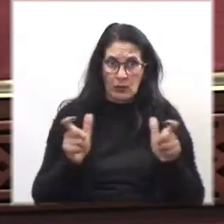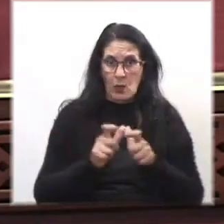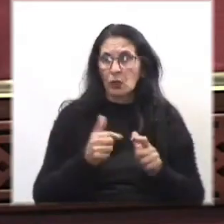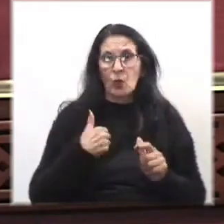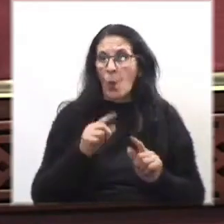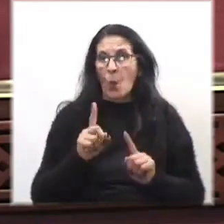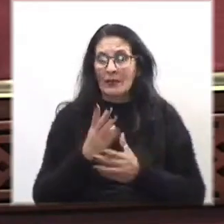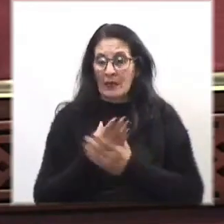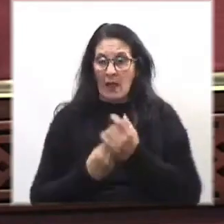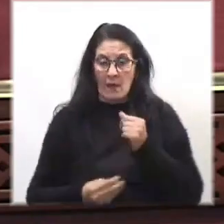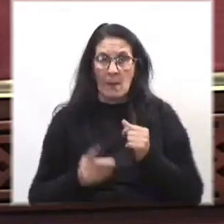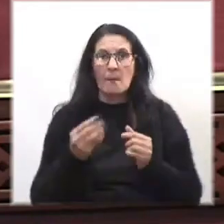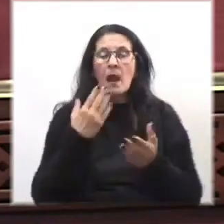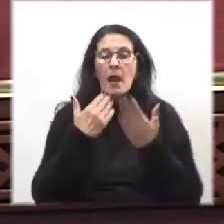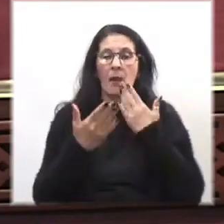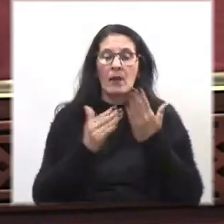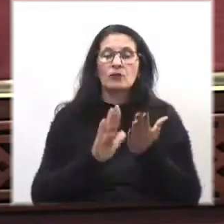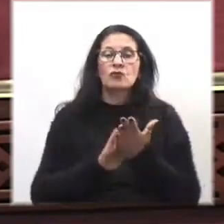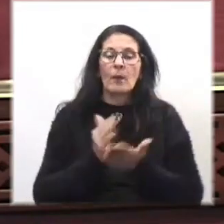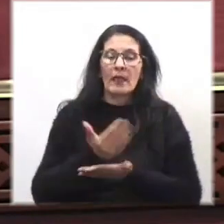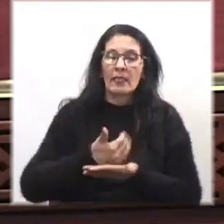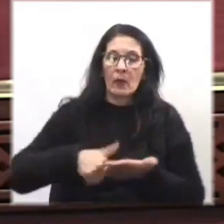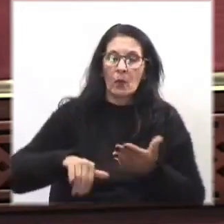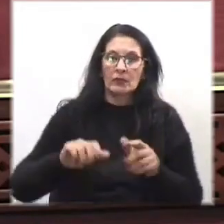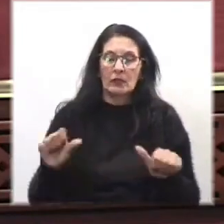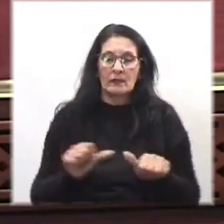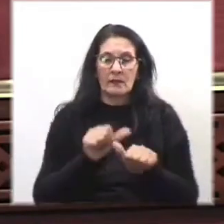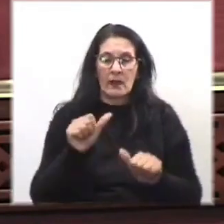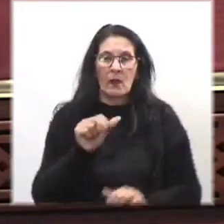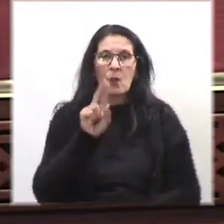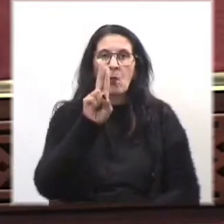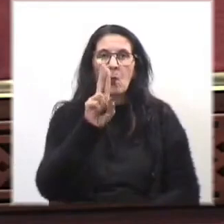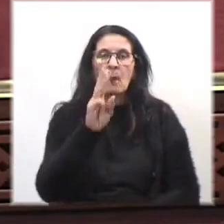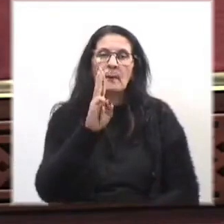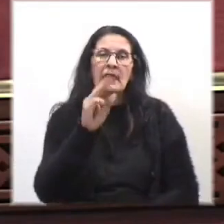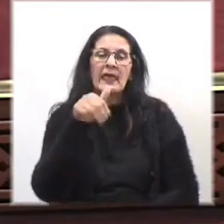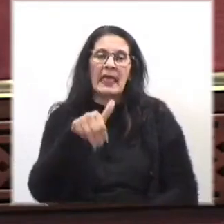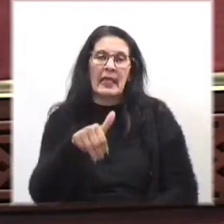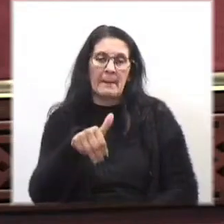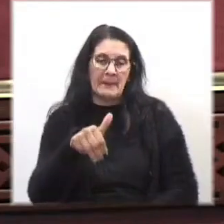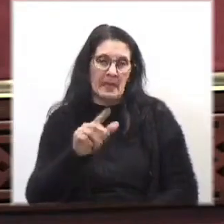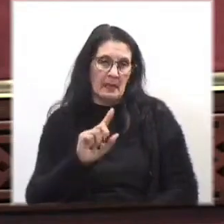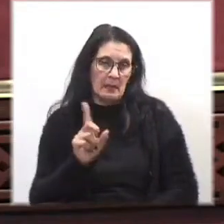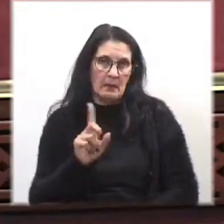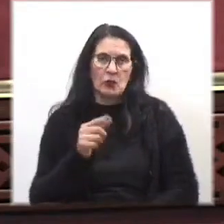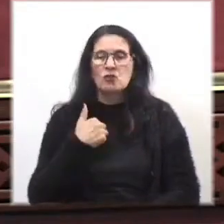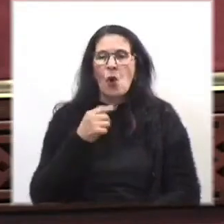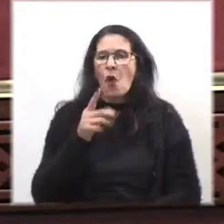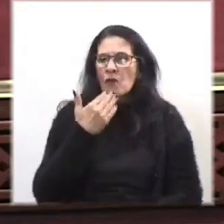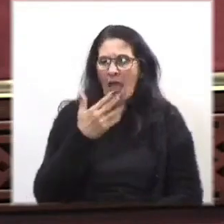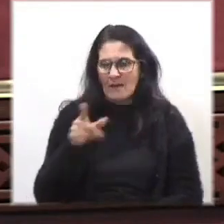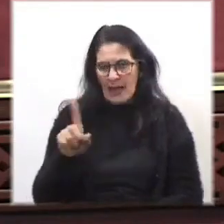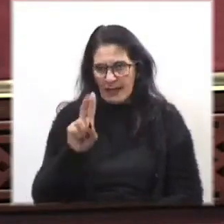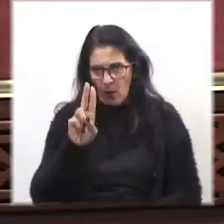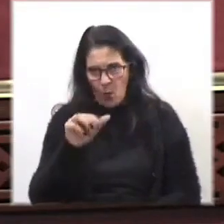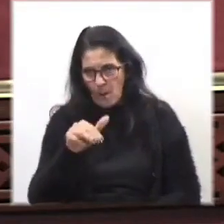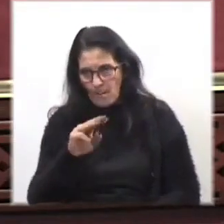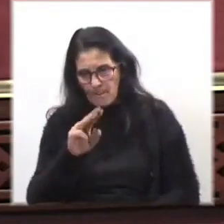acá, para hablar de los descuentos que se le hace a UPM, y no me voy a ir de tema, no voy a hablar de la vía,